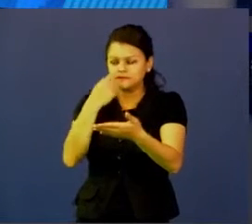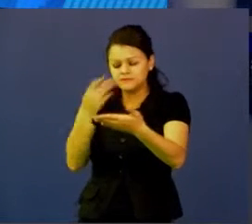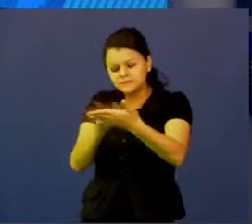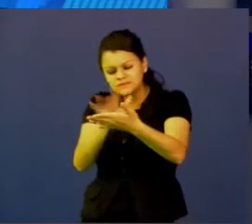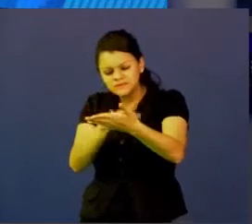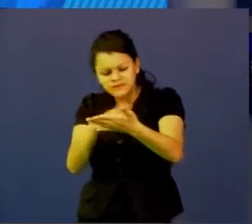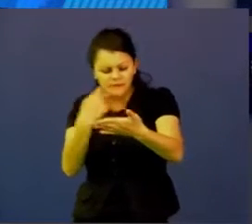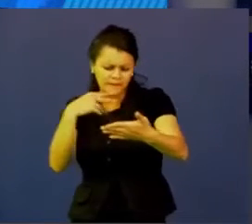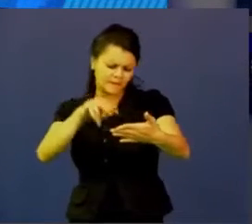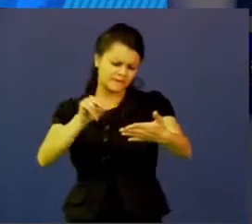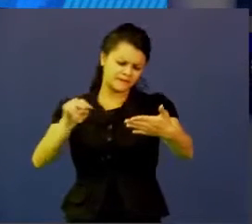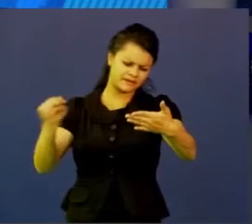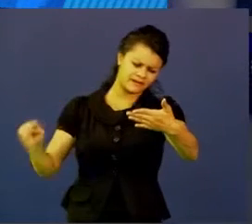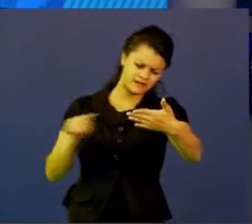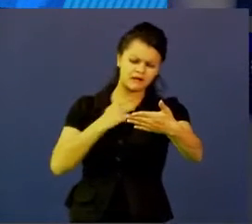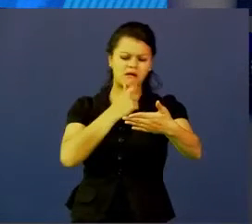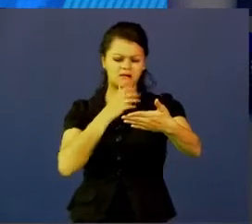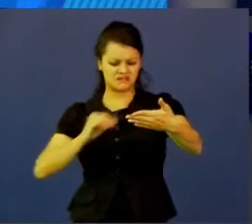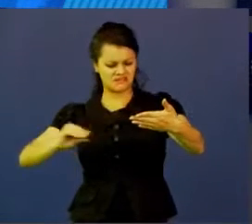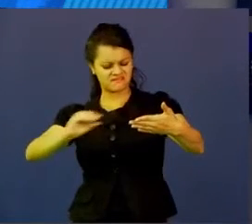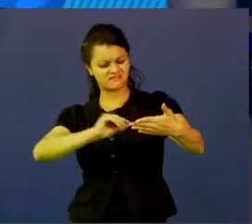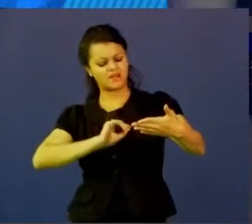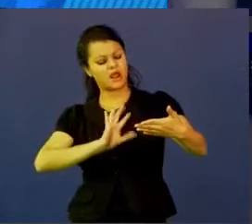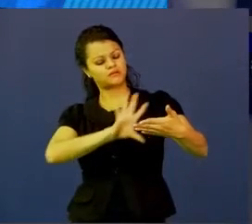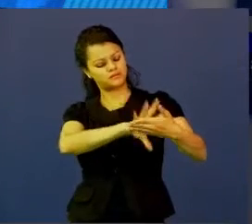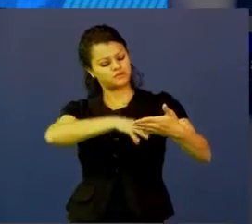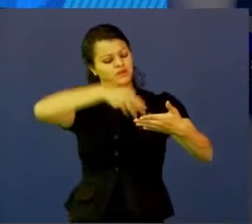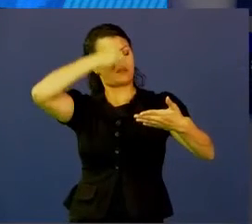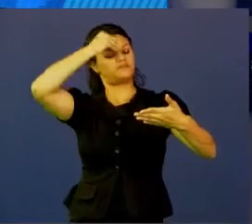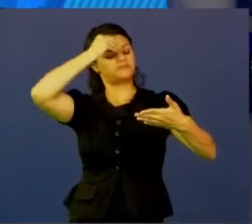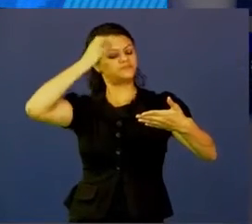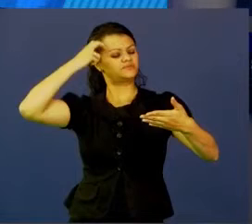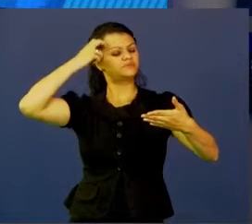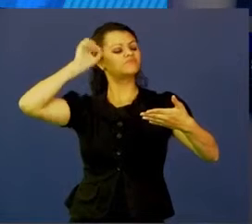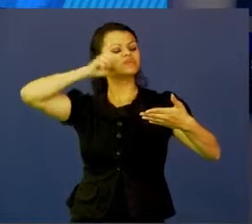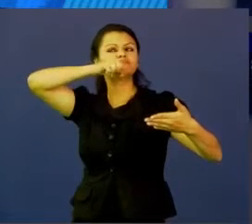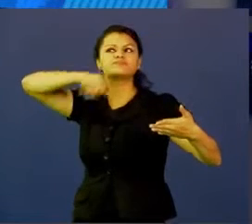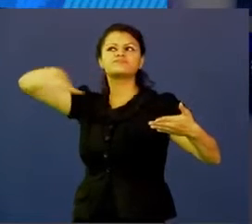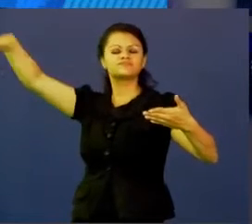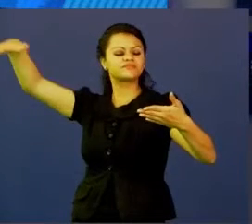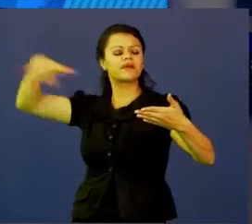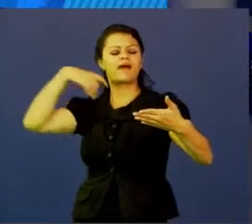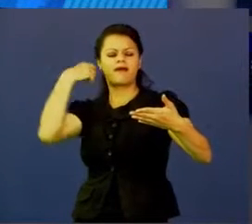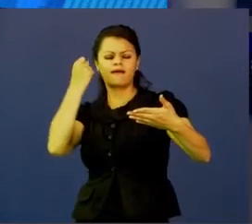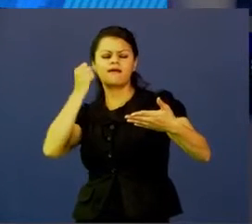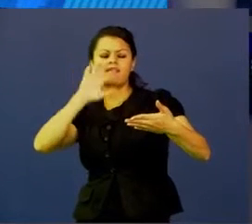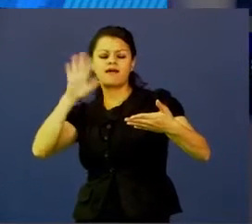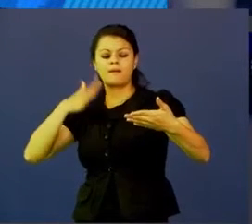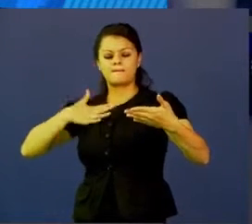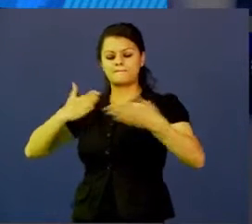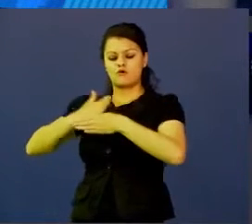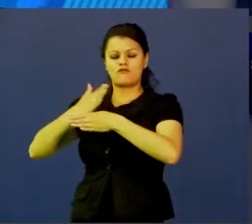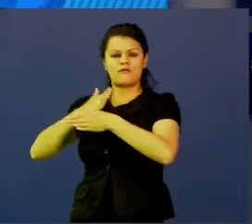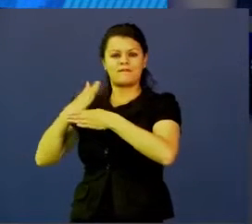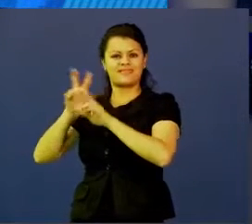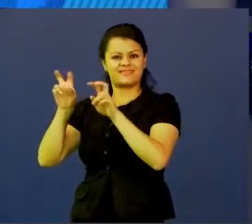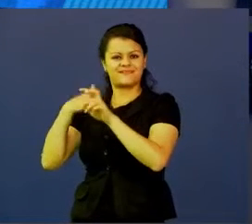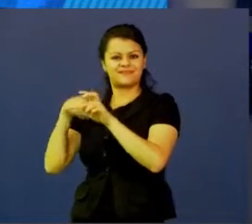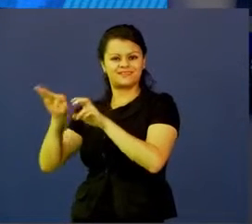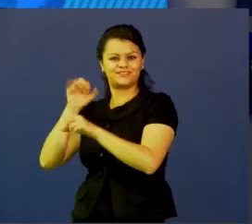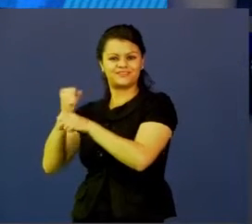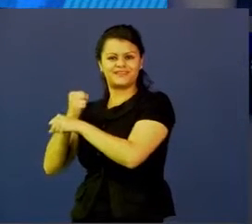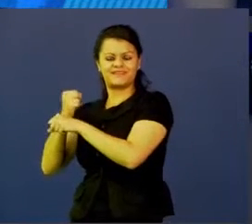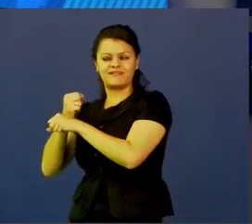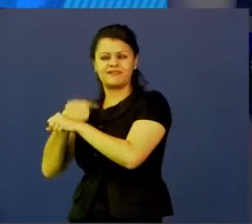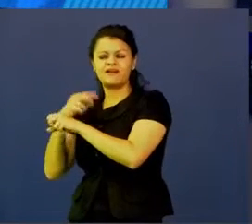y cómo yo ese conocimiento lo puedo transferir y tener un mejor entendimiento de la problemática o la temática que estoy trabajando. Entonces